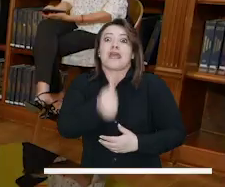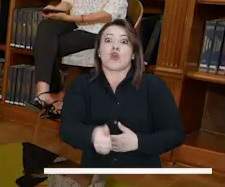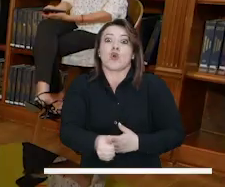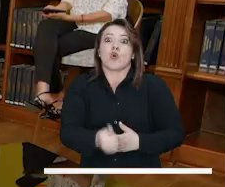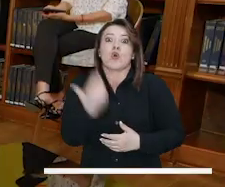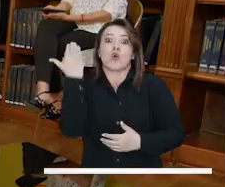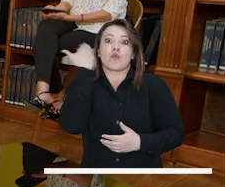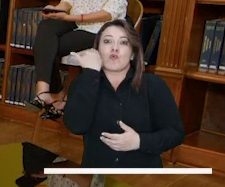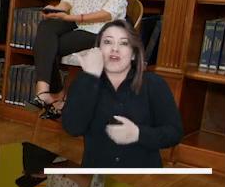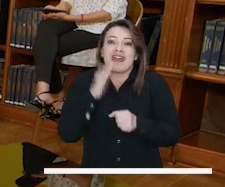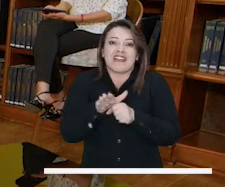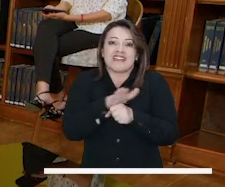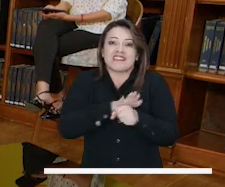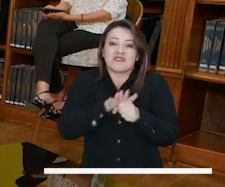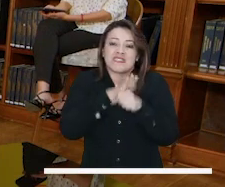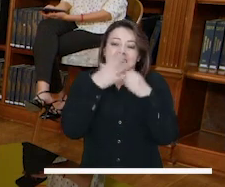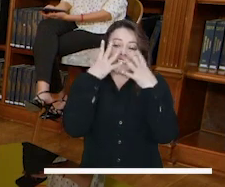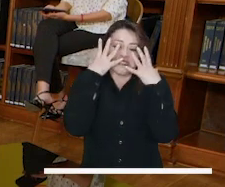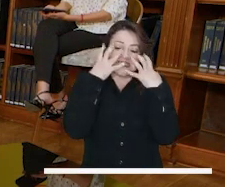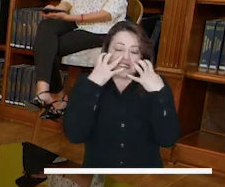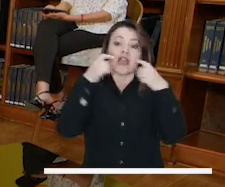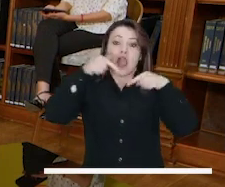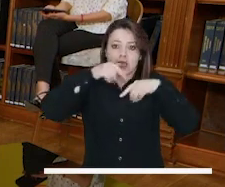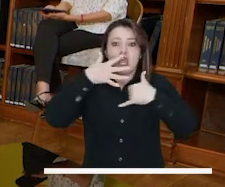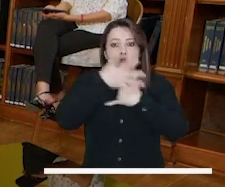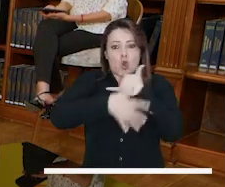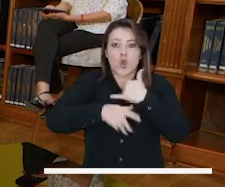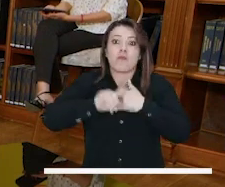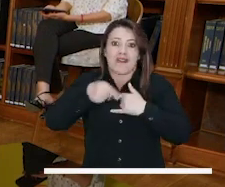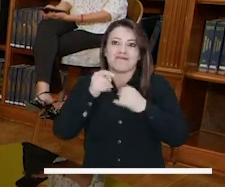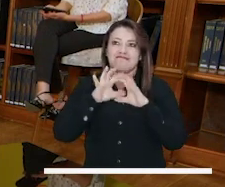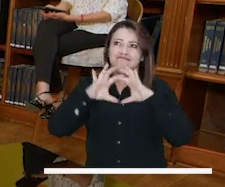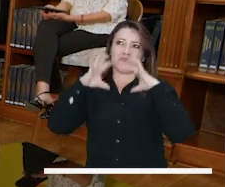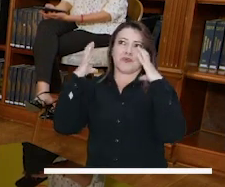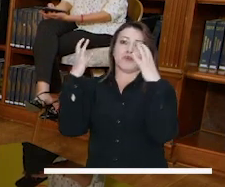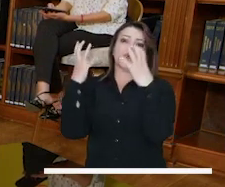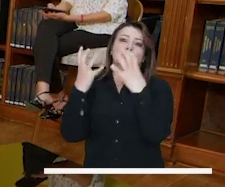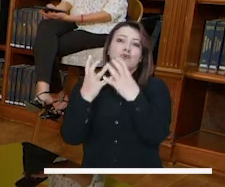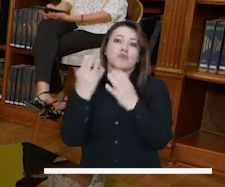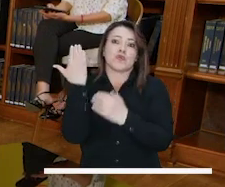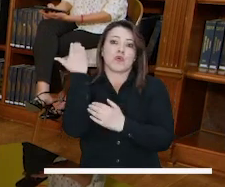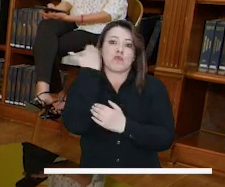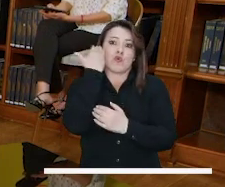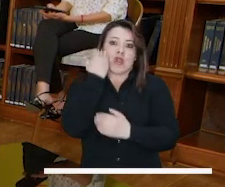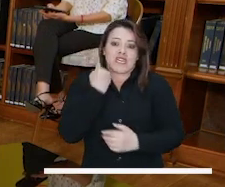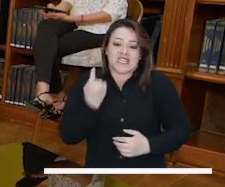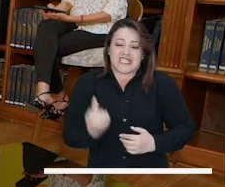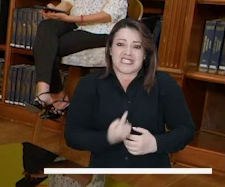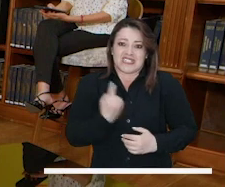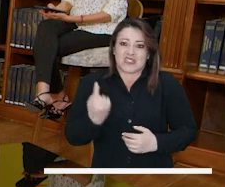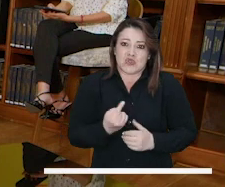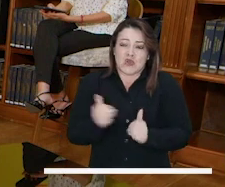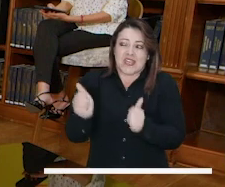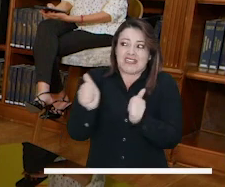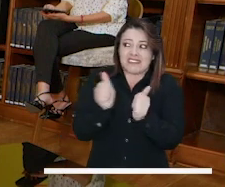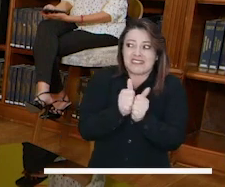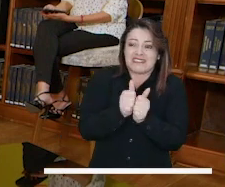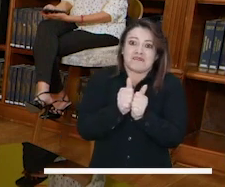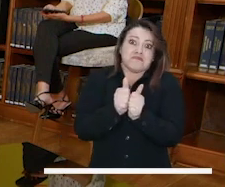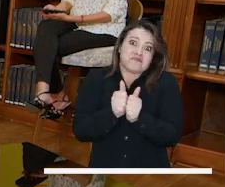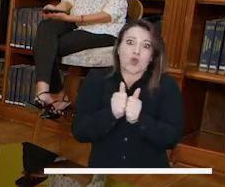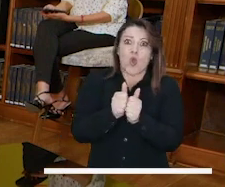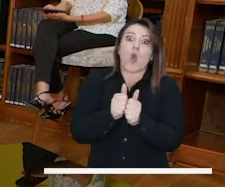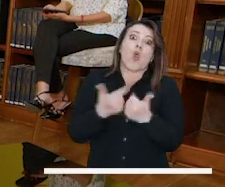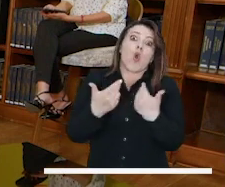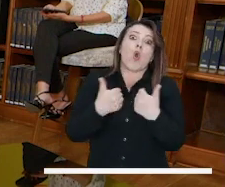Cuando tuvimos esas cuarentenas aquí y en buena parte del mundo, pues no se podía salir, las mujeres perdían sus redes de